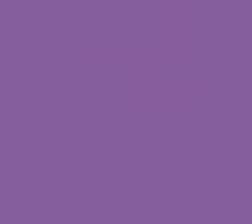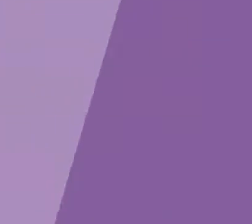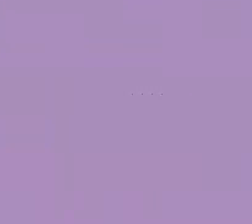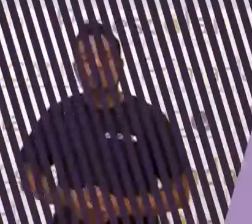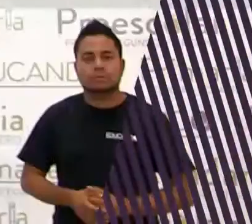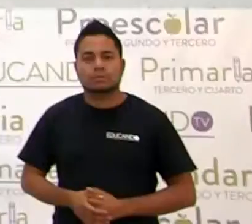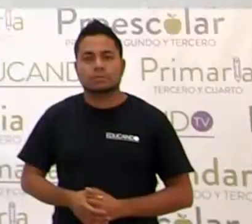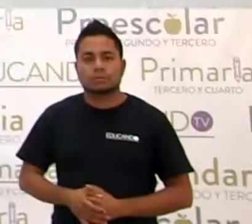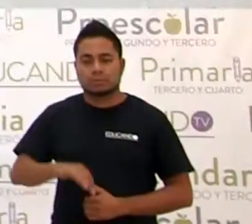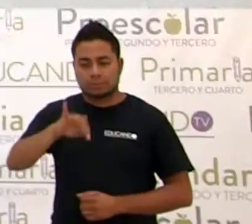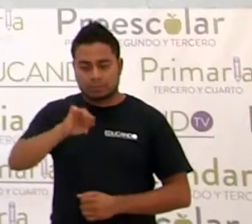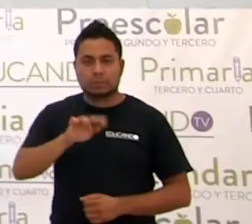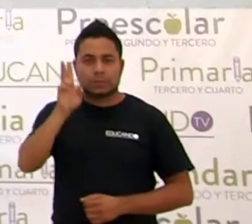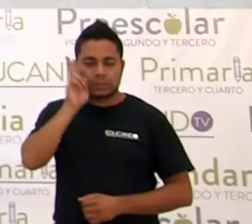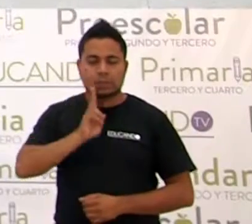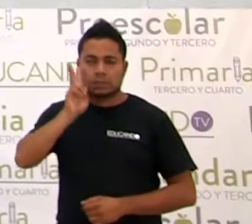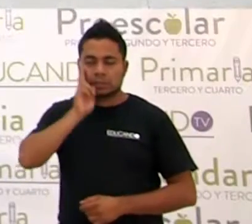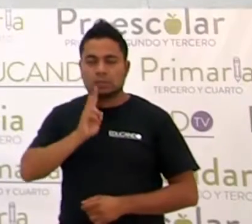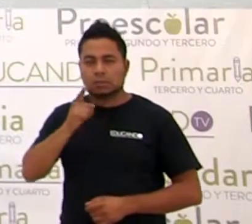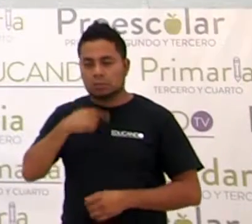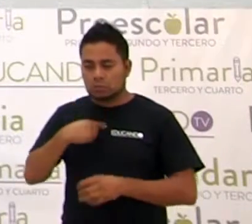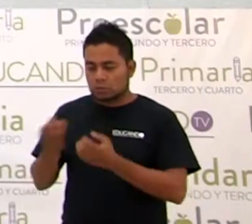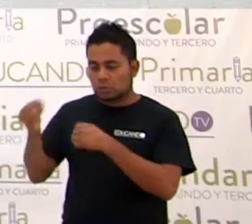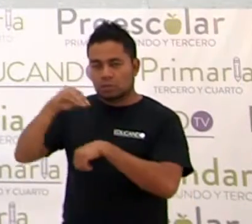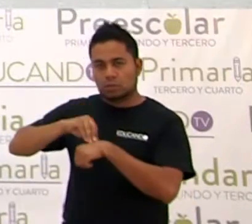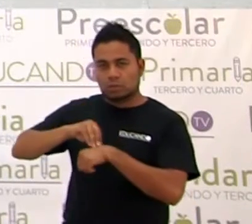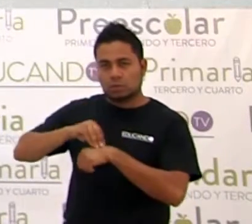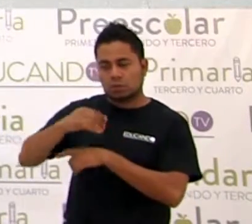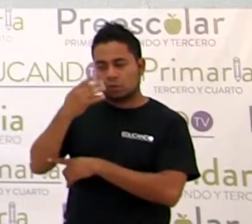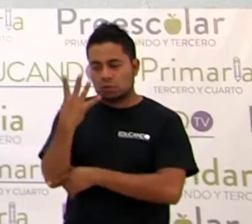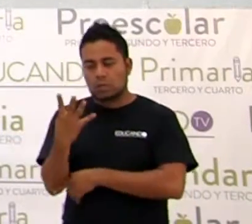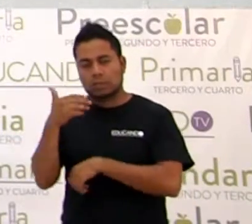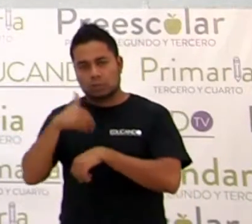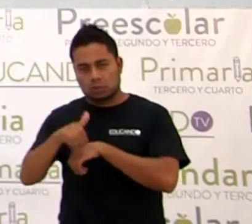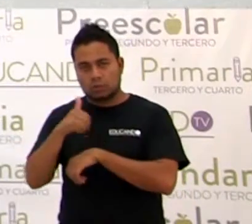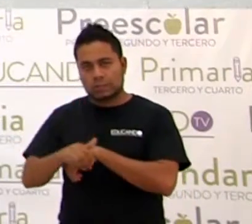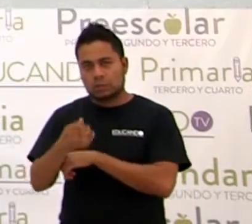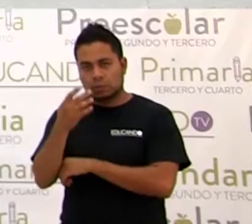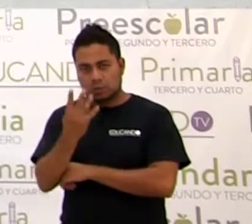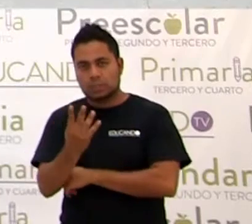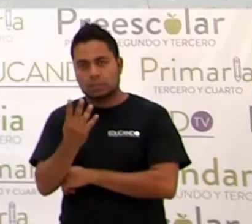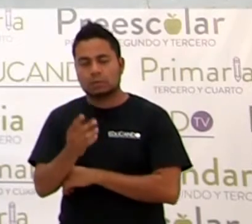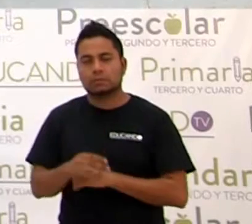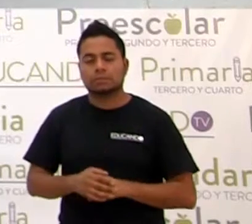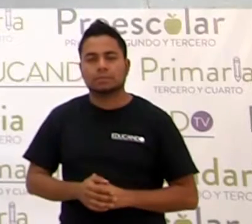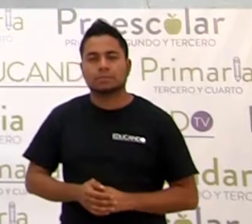Vamos a poner cuatro, ¿sí? El número cuatro, ¿sí?